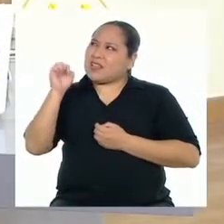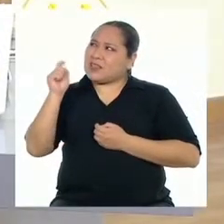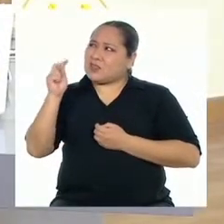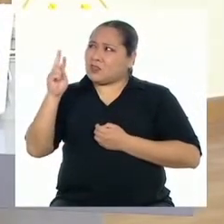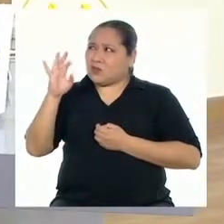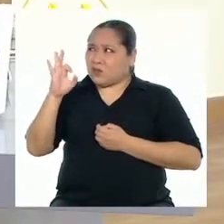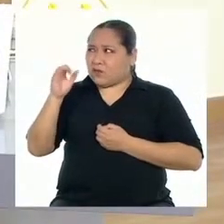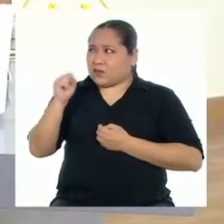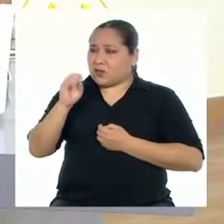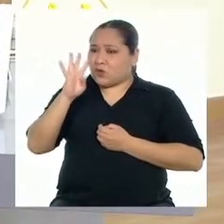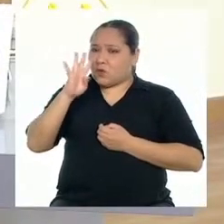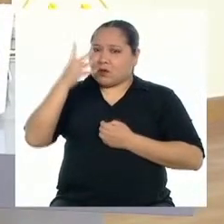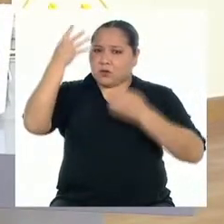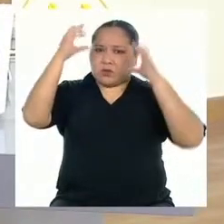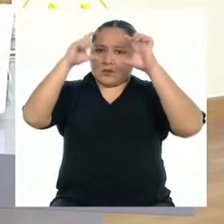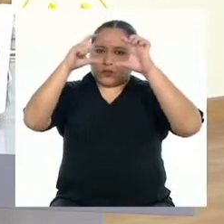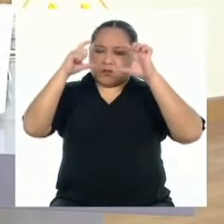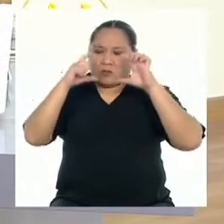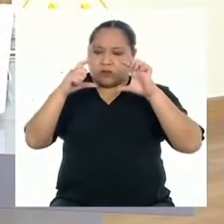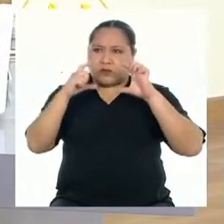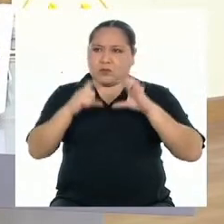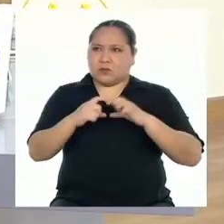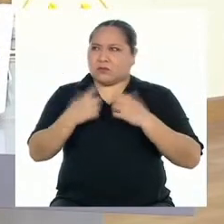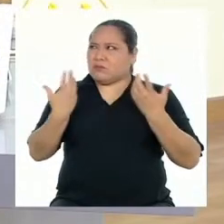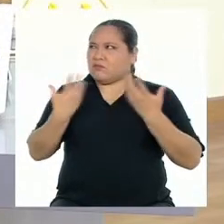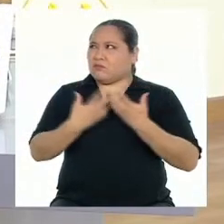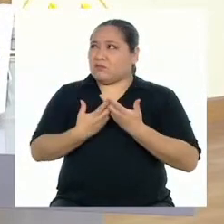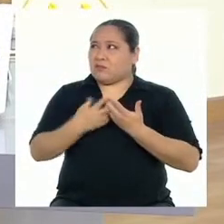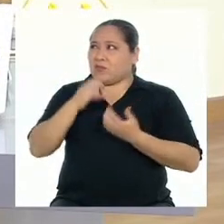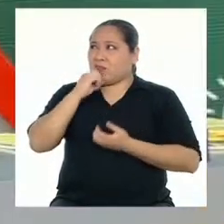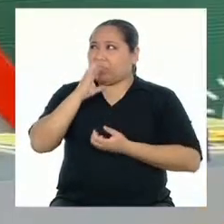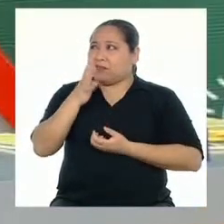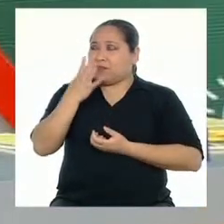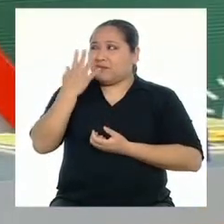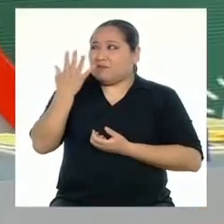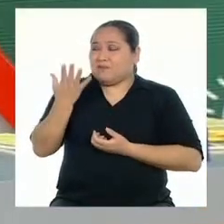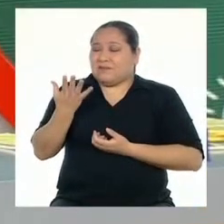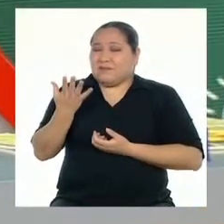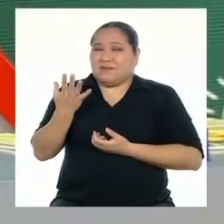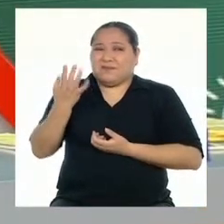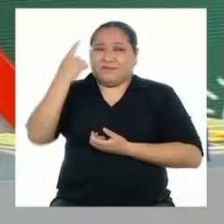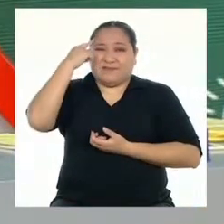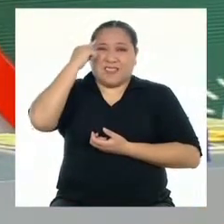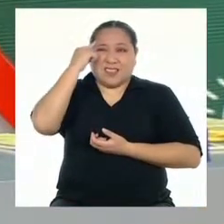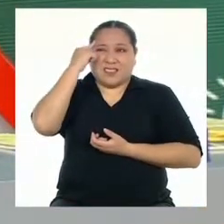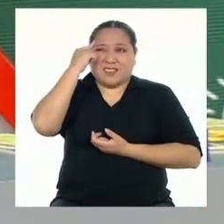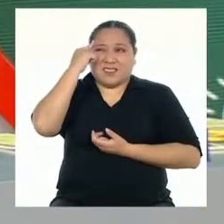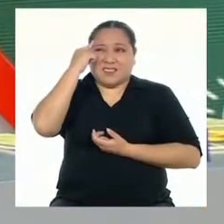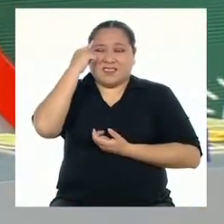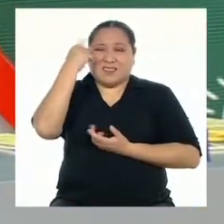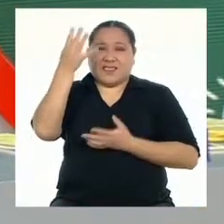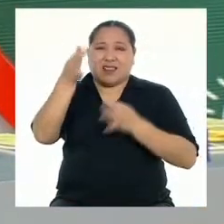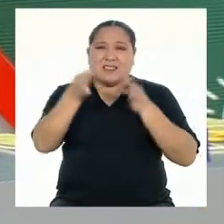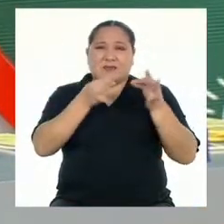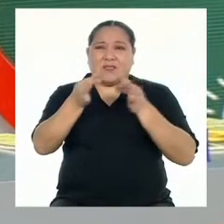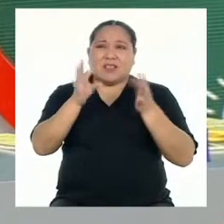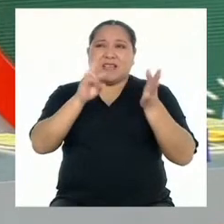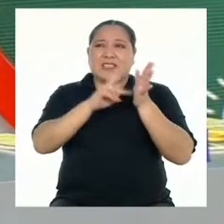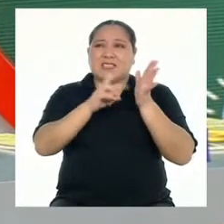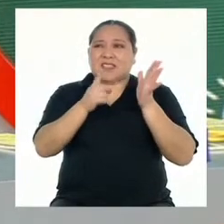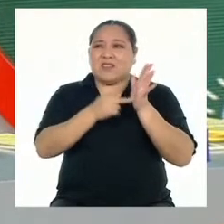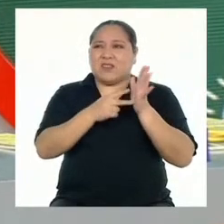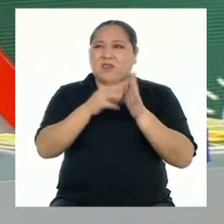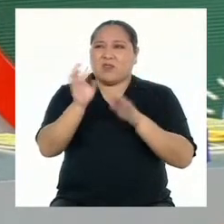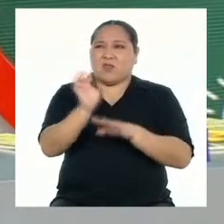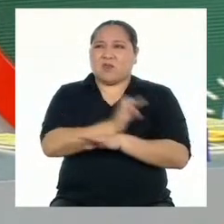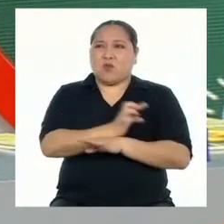4. Con relación a lo que se trató, pues... Creo que se trató sobre lo que significa una